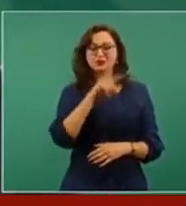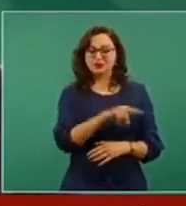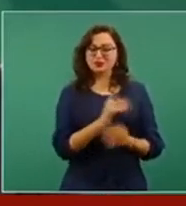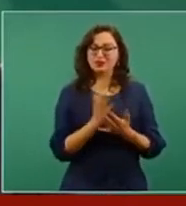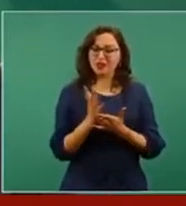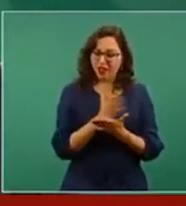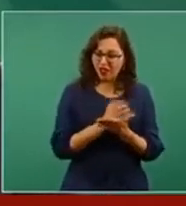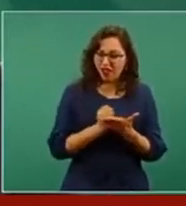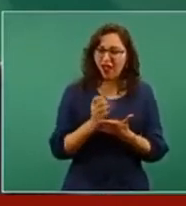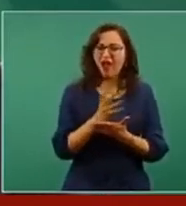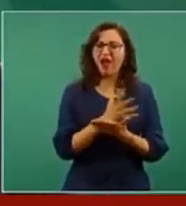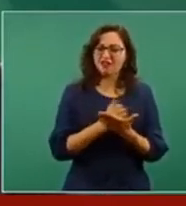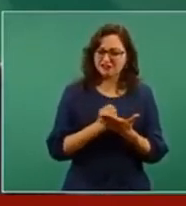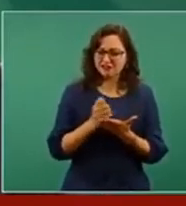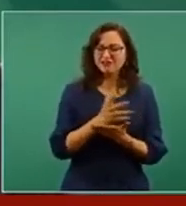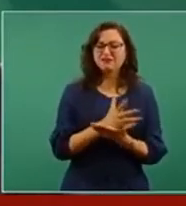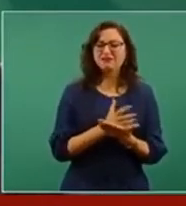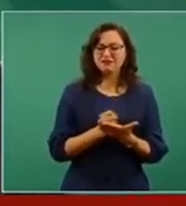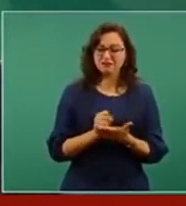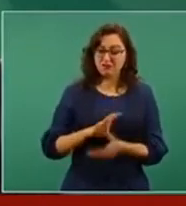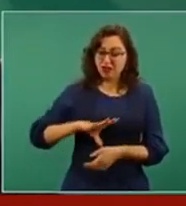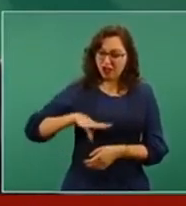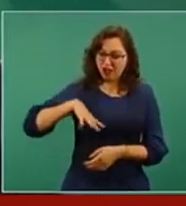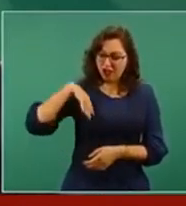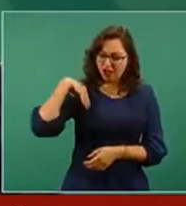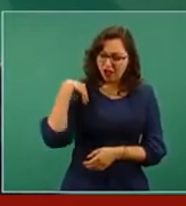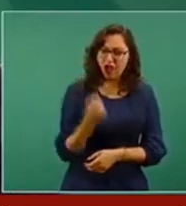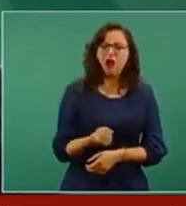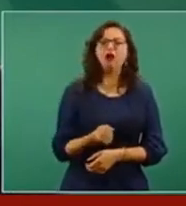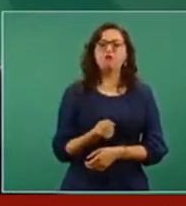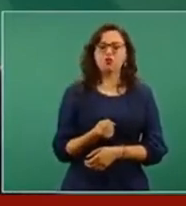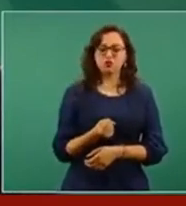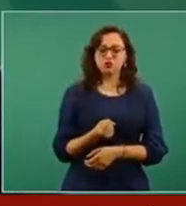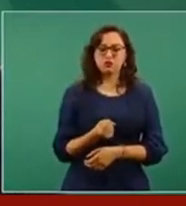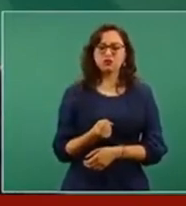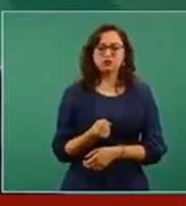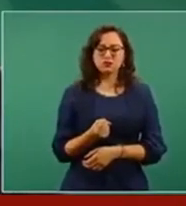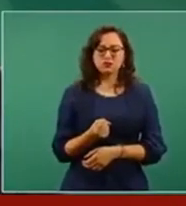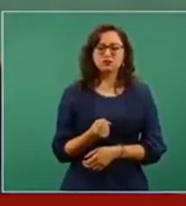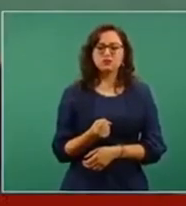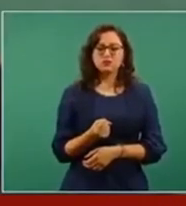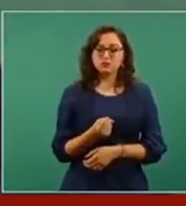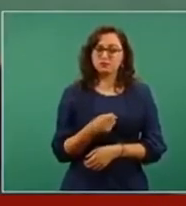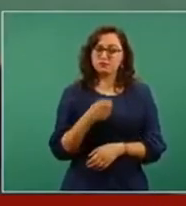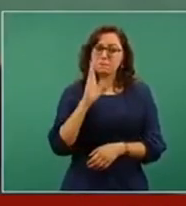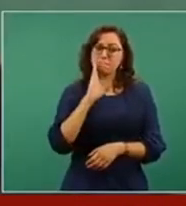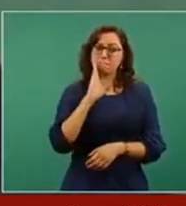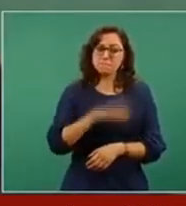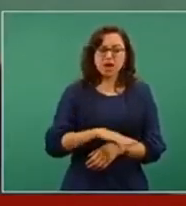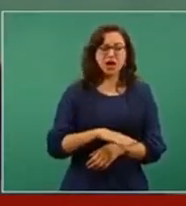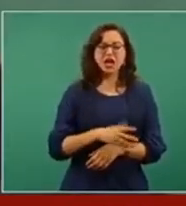apropiación indebida